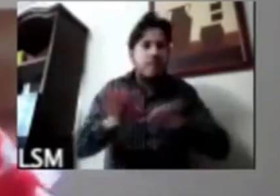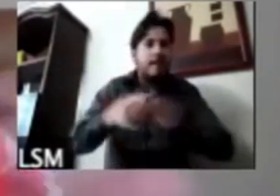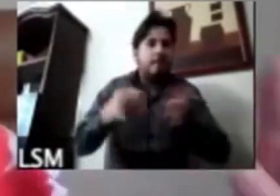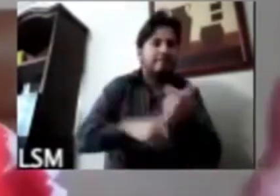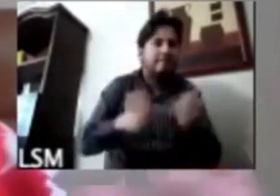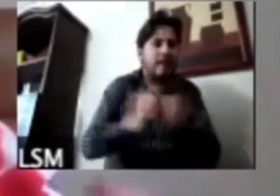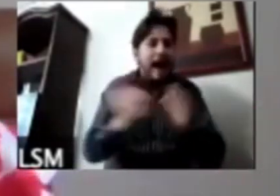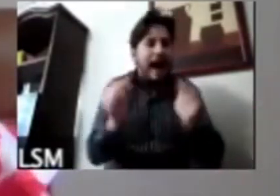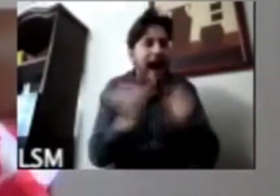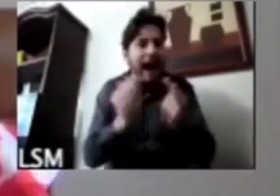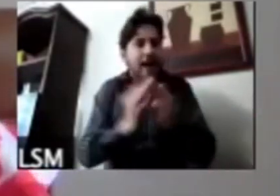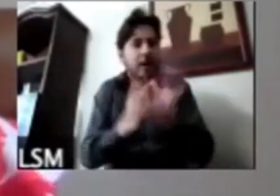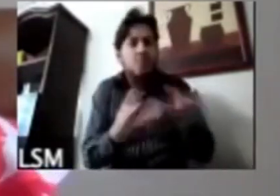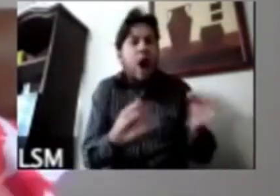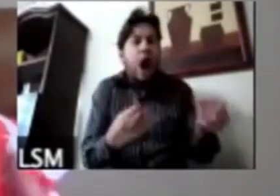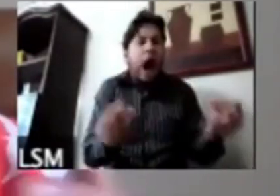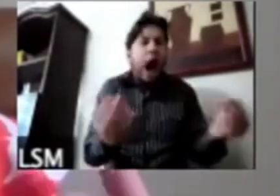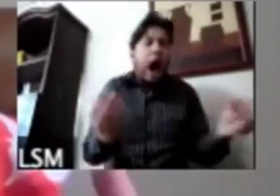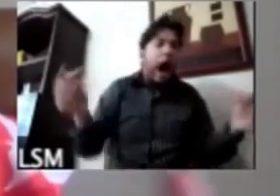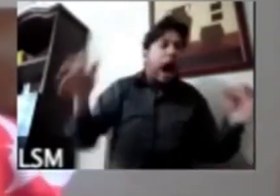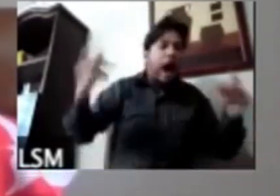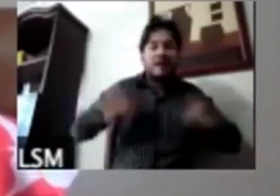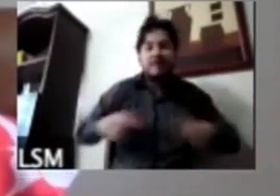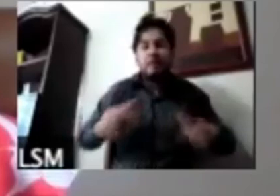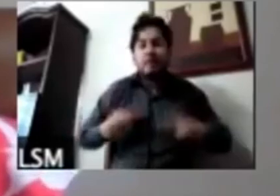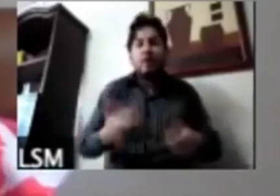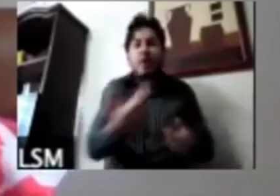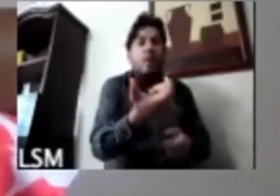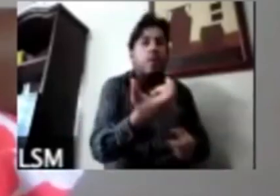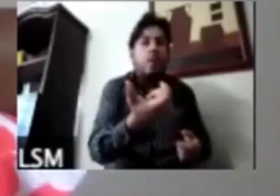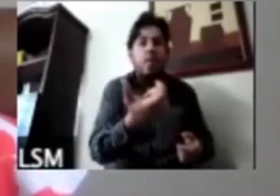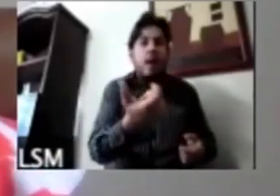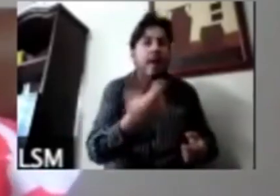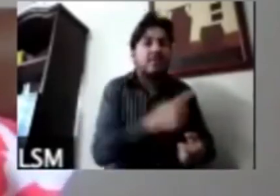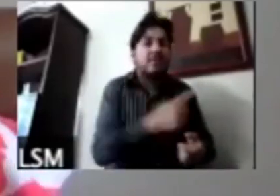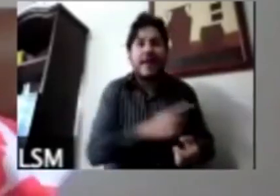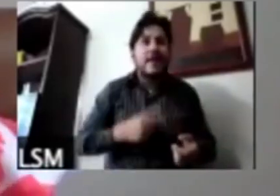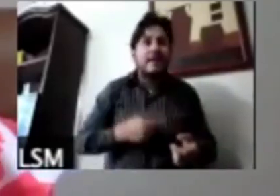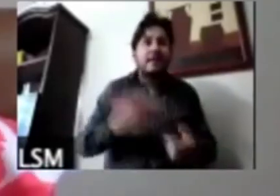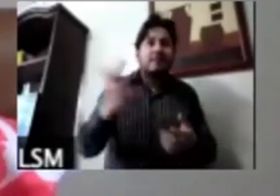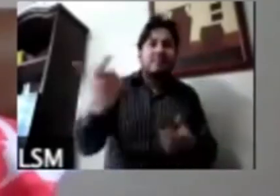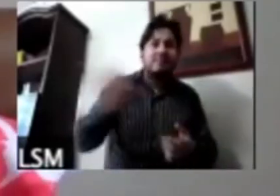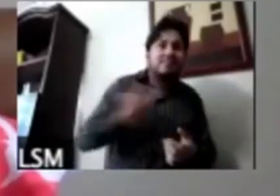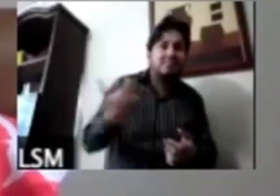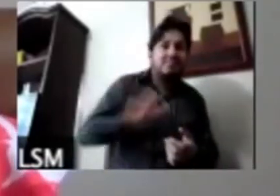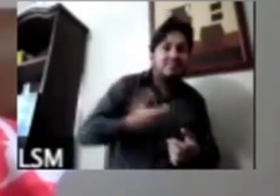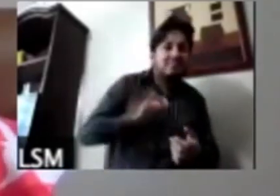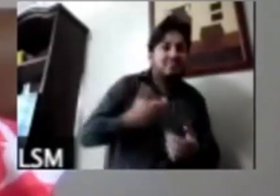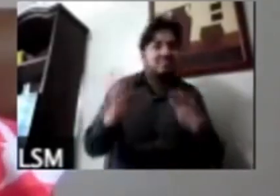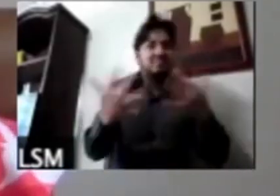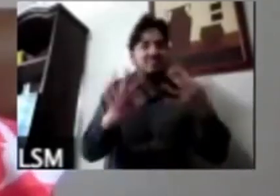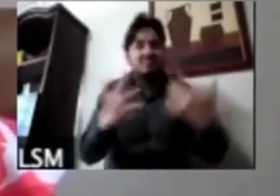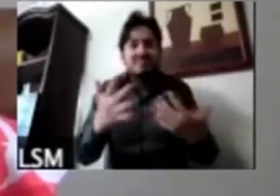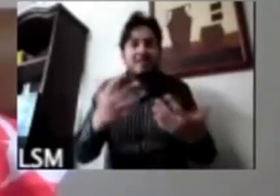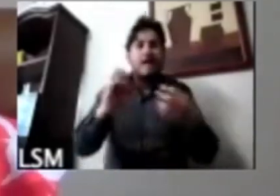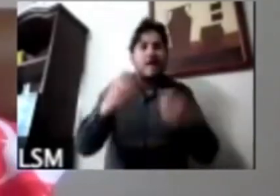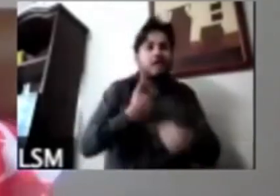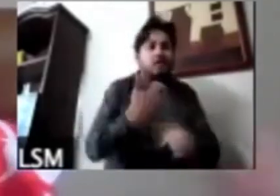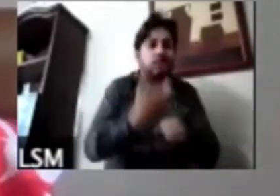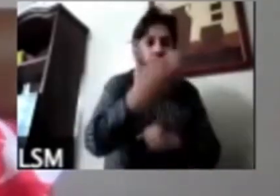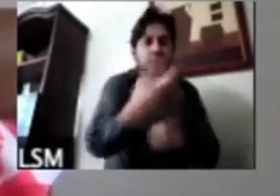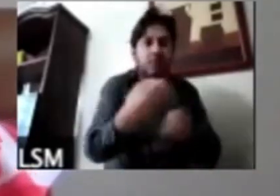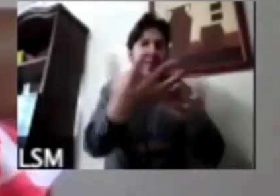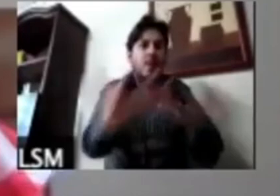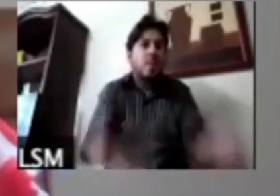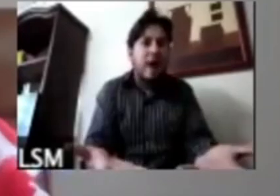mucha gente se está preguntando bueno ¿de cuánto deben ser las transferencias a la gente que lo necesita? y han